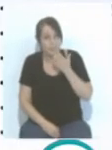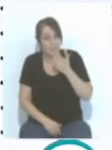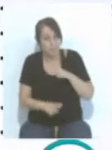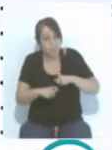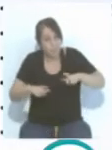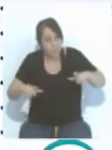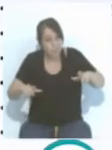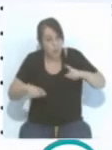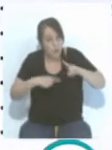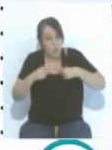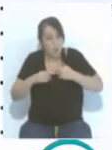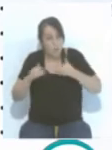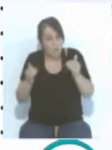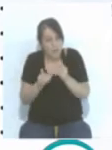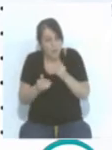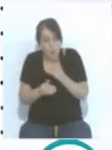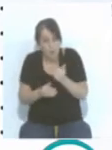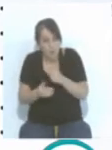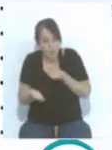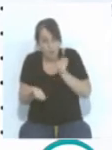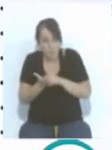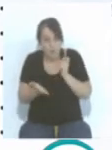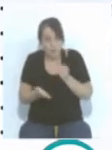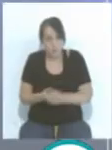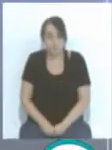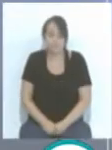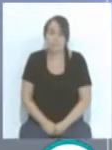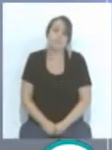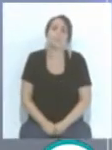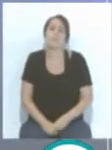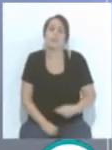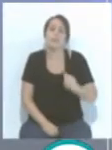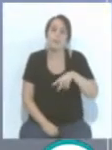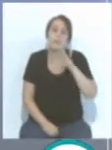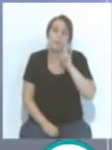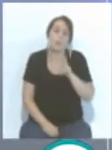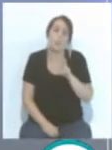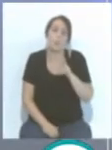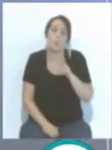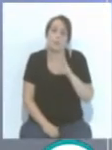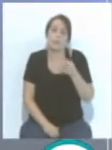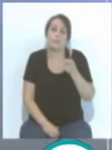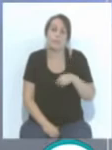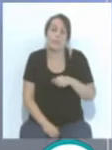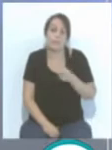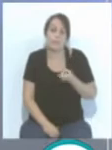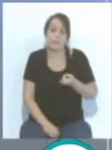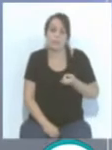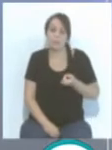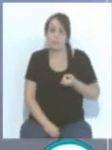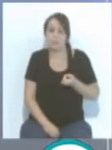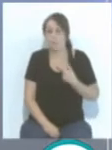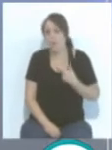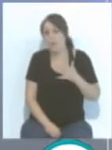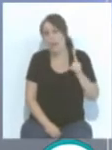Pues sí, no había caído yo en ese detalle. O ahí vimos, vimos también, claro, están los